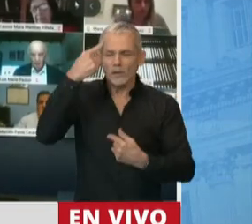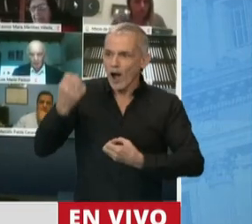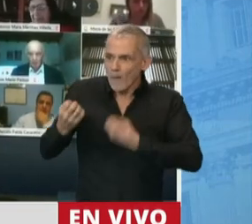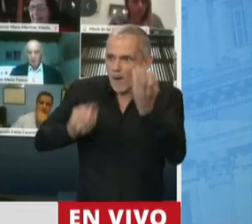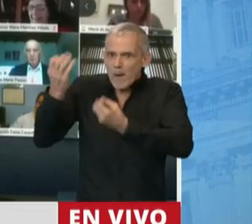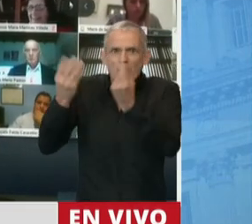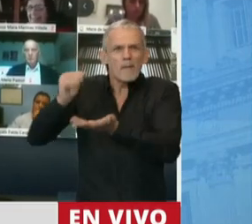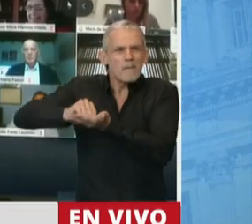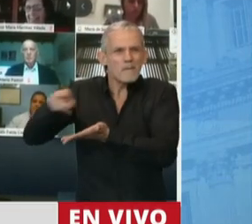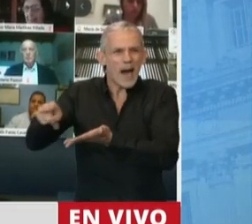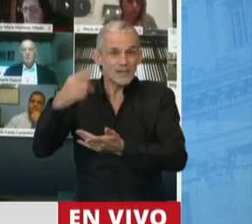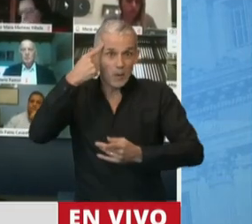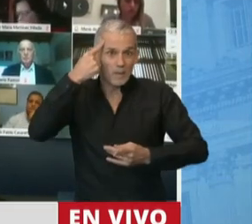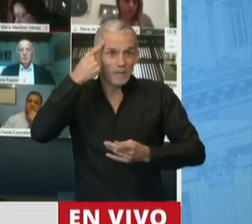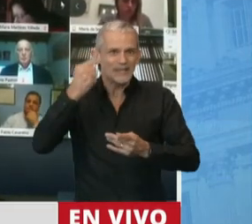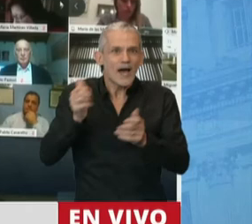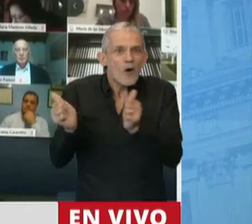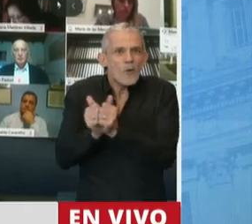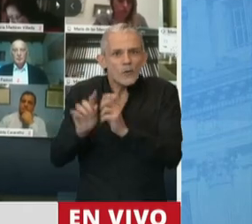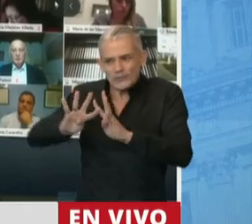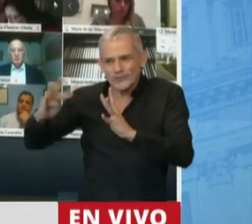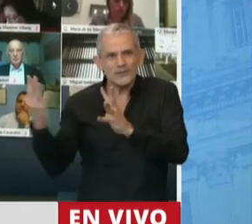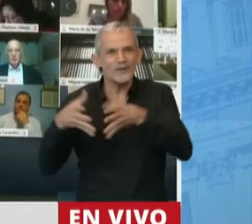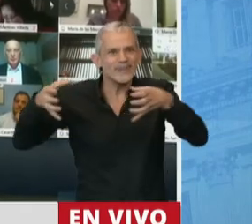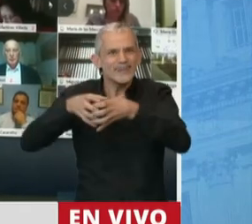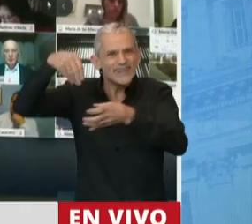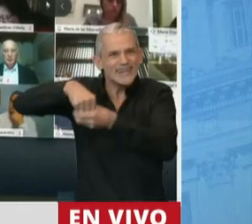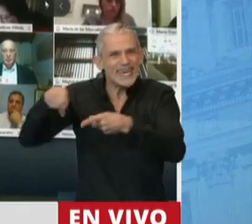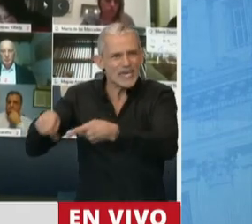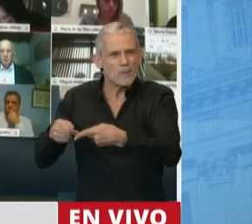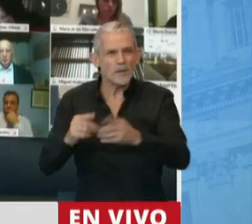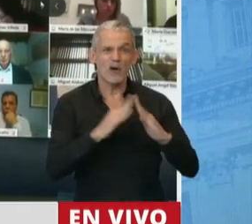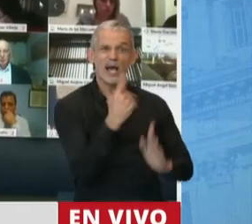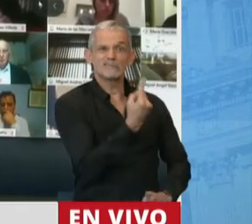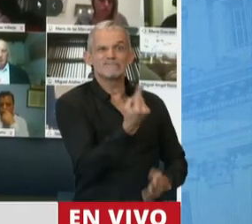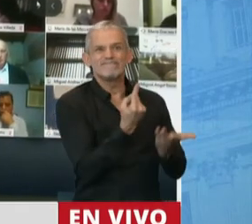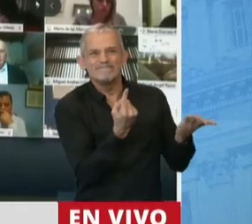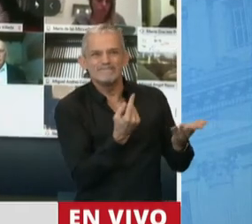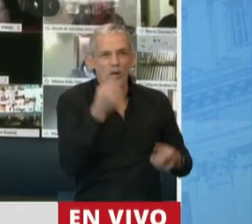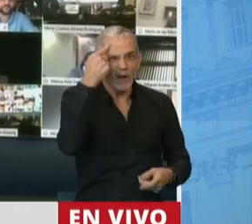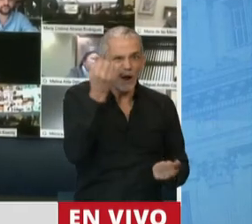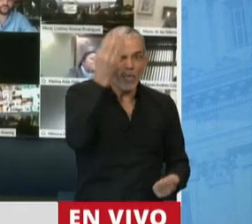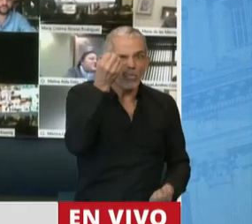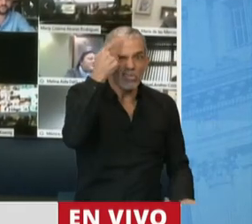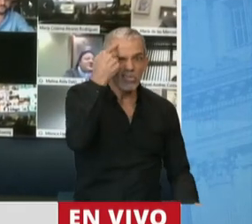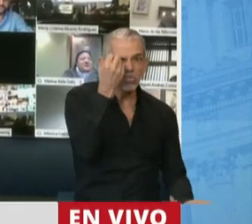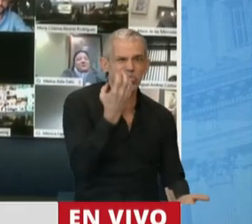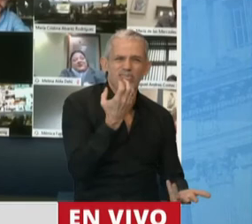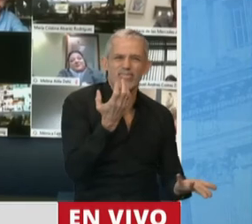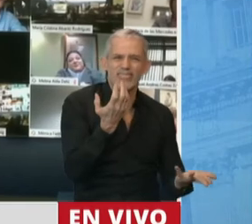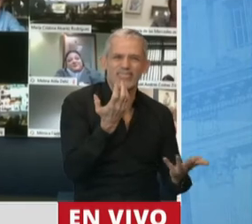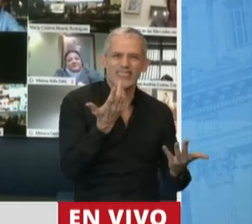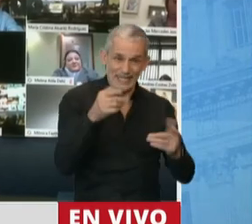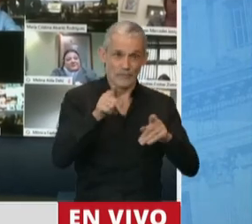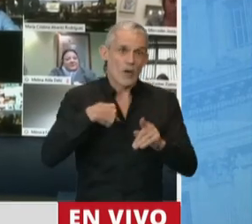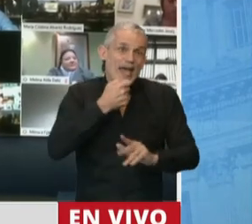significa el pensar con otro, el trabajar con otro. En particular, voy a dar un ejemplo